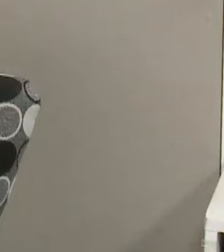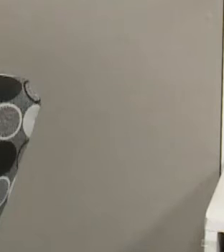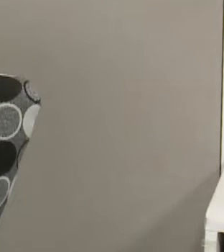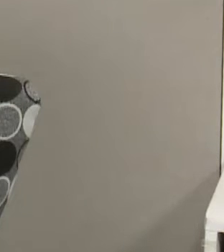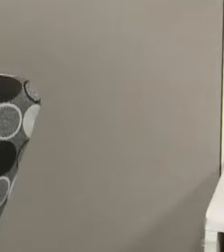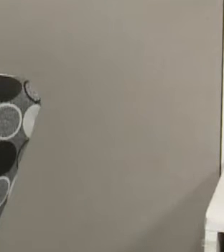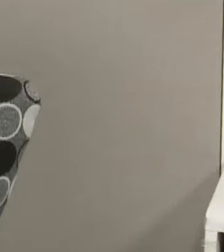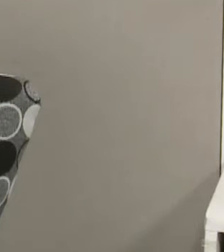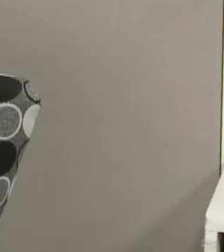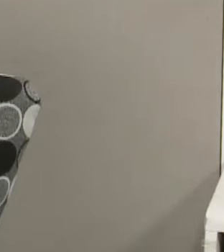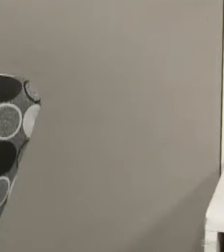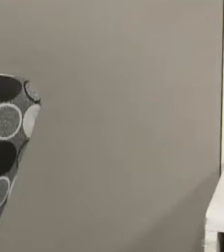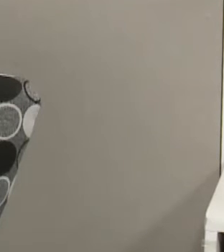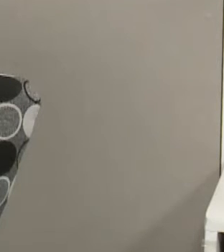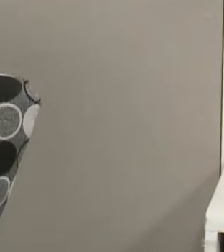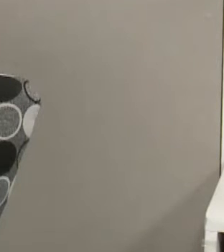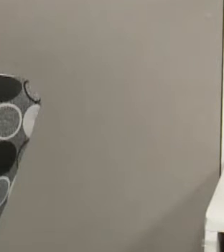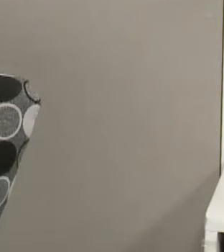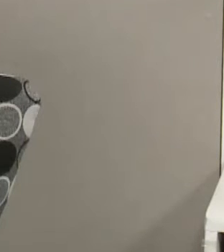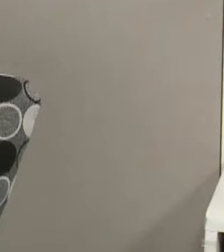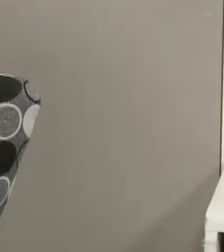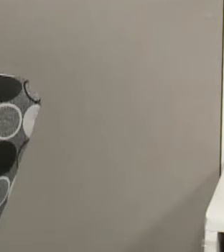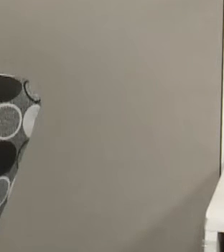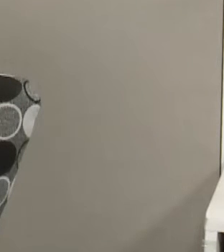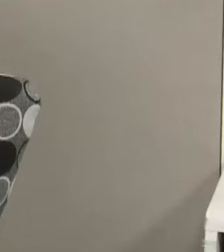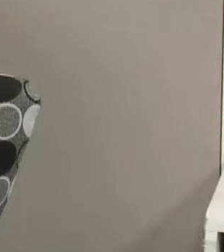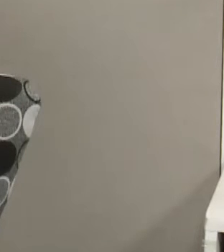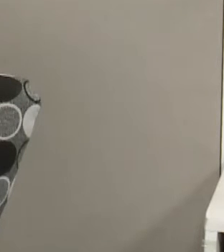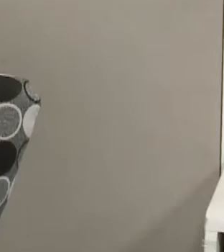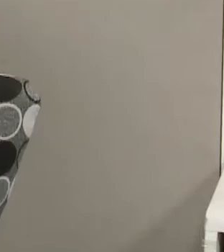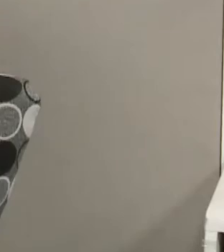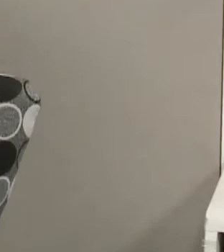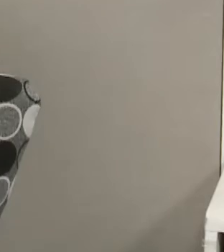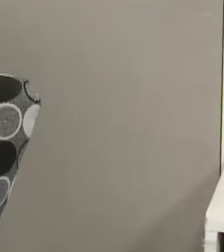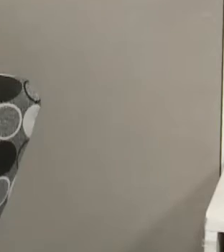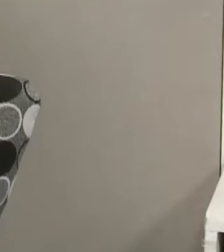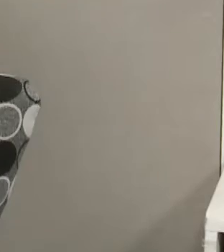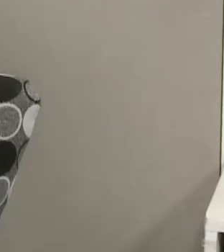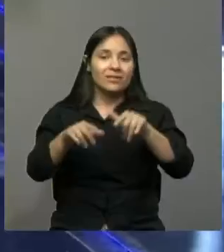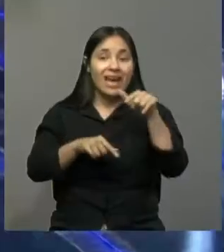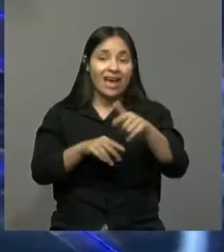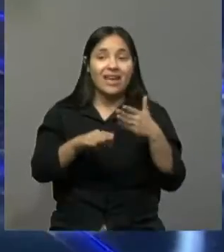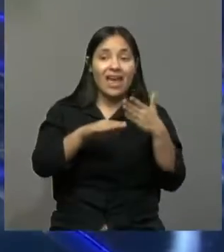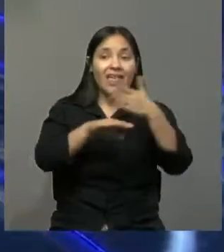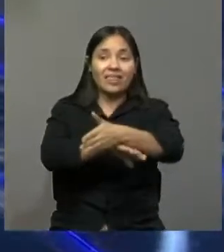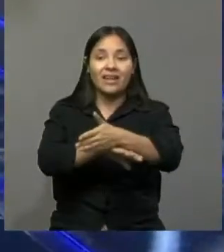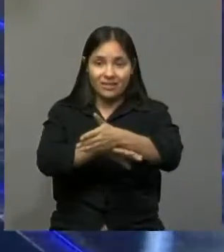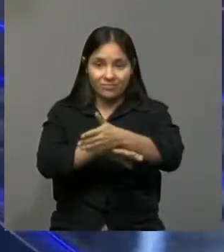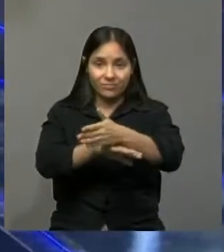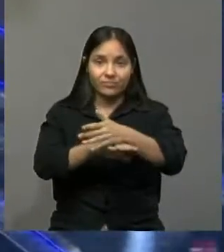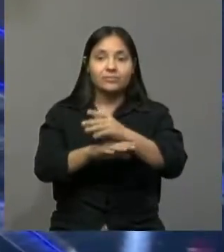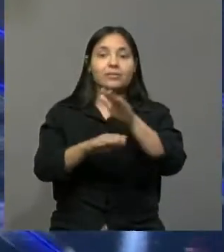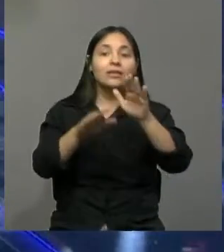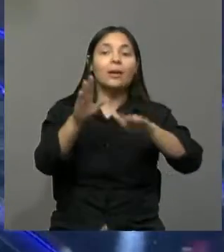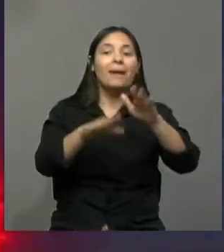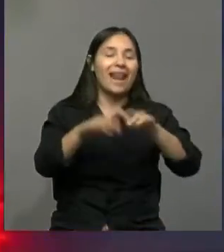Sí, en realidad yo, en Susana Jiménez, rendí con Malambo. Ahí entré en Susana Jiménez. Yo rendí en el camino con Malambo.